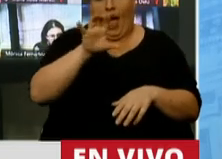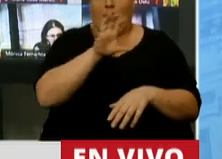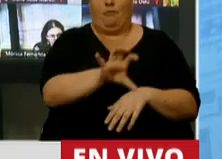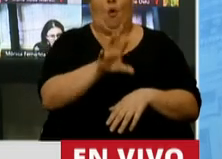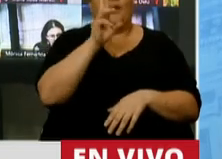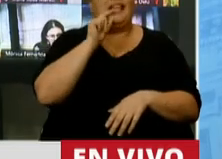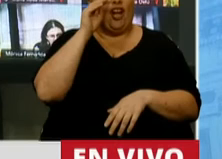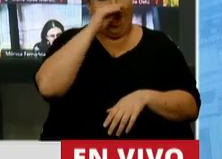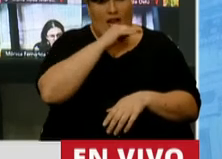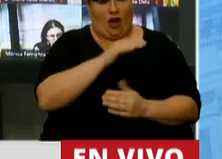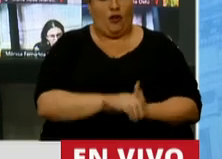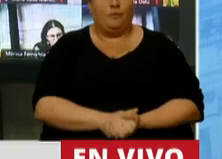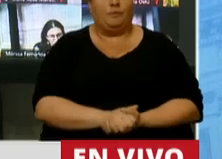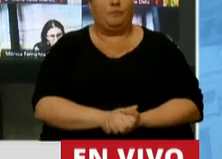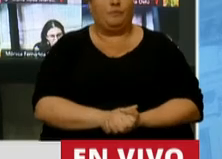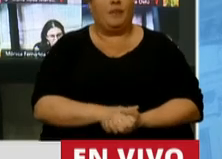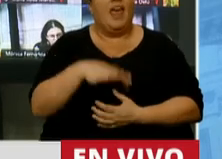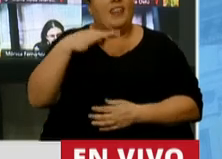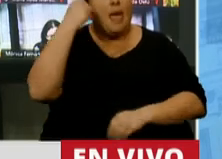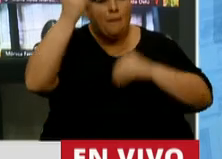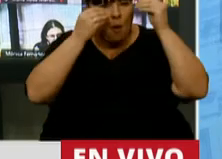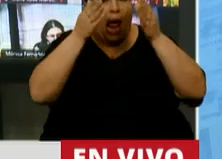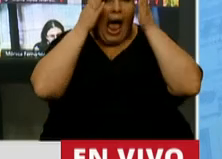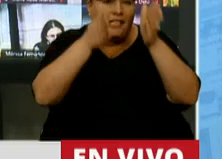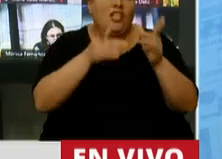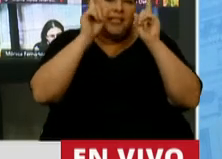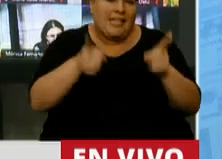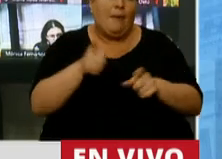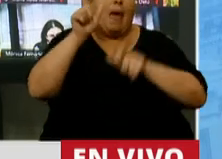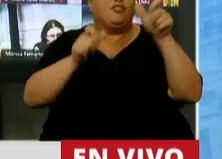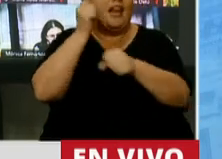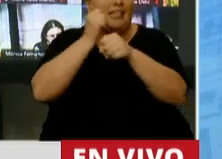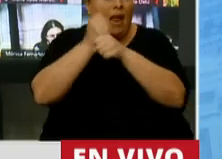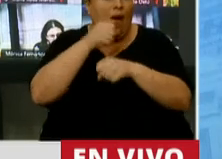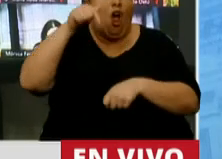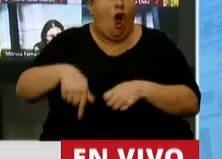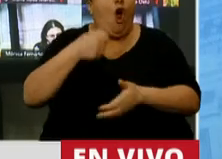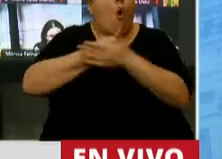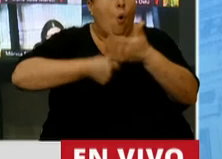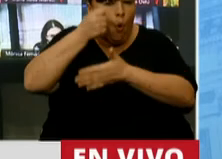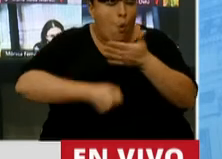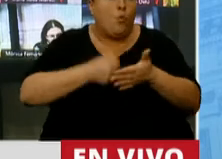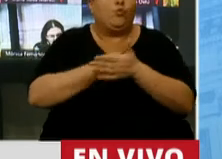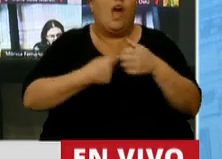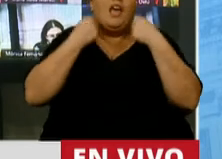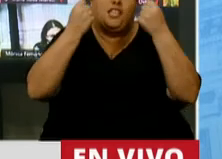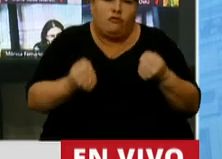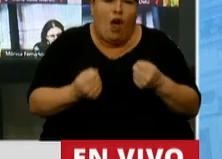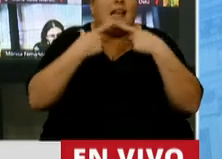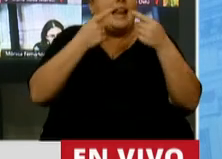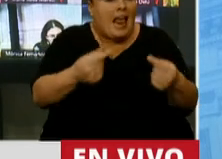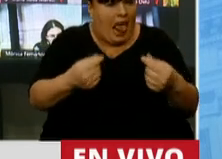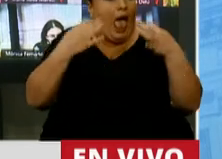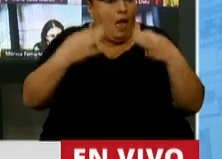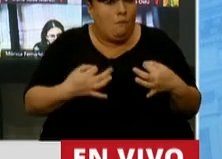provincia de Río Negro. Y que se preocupe y se ocupe también por los trabajadores que hoy están en lucha y están haciendo su reclamo